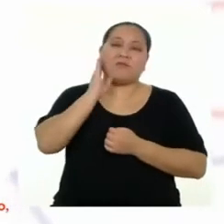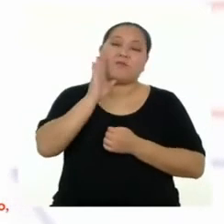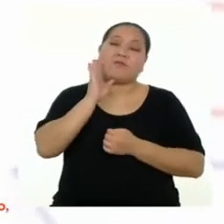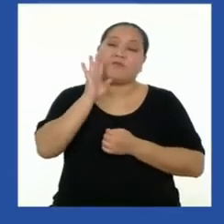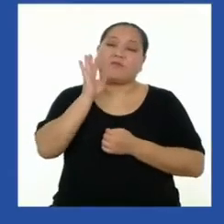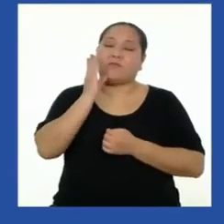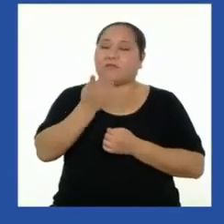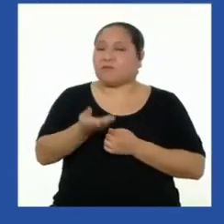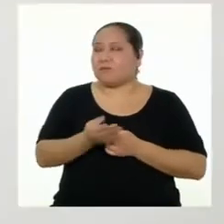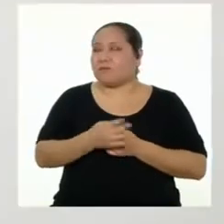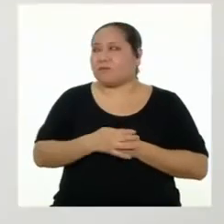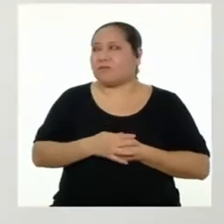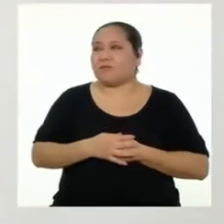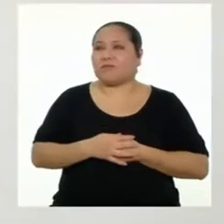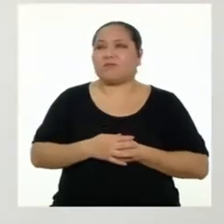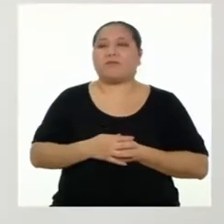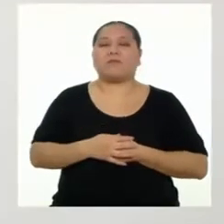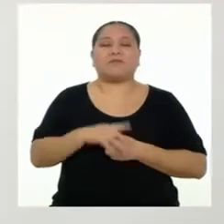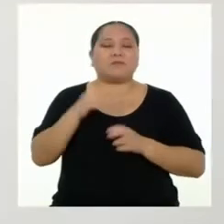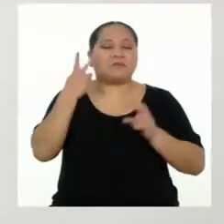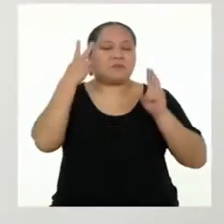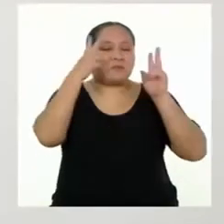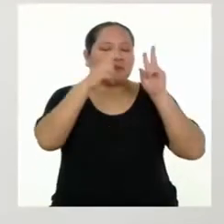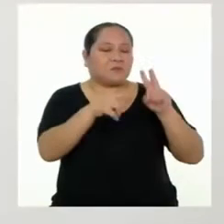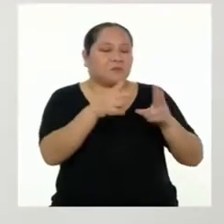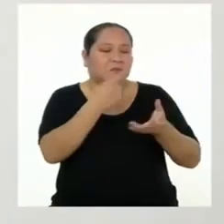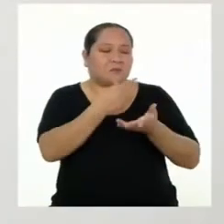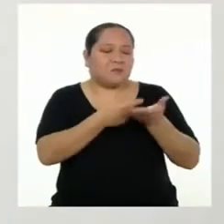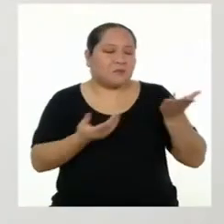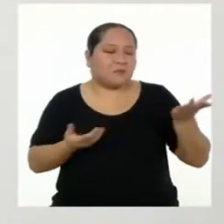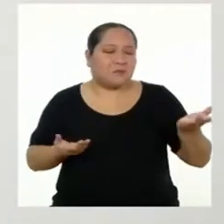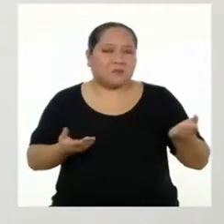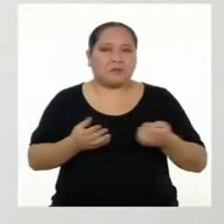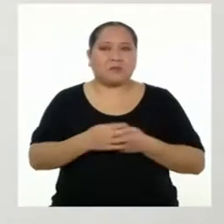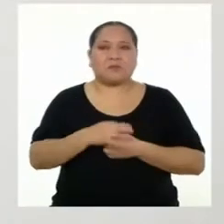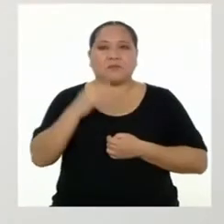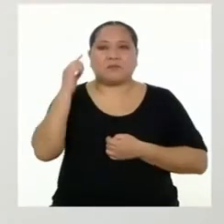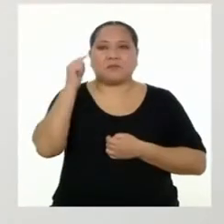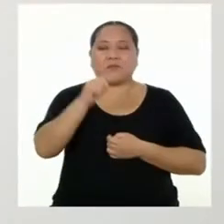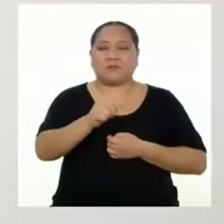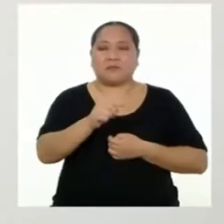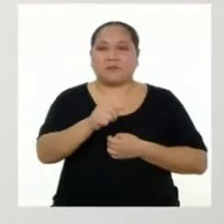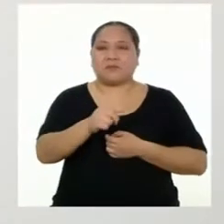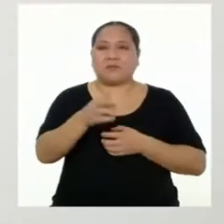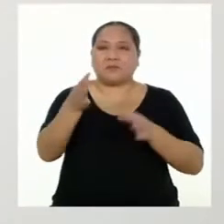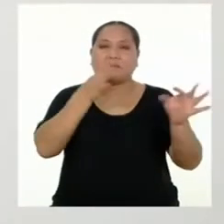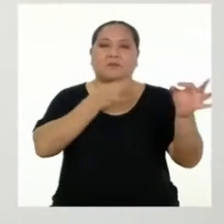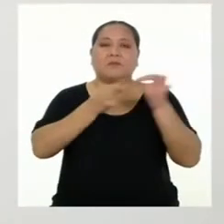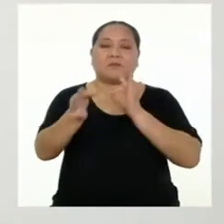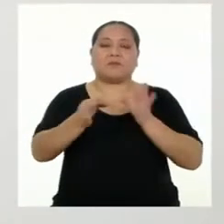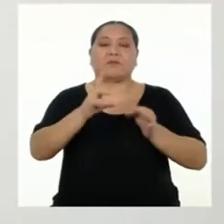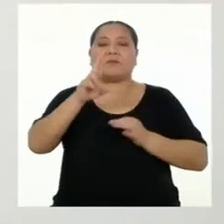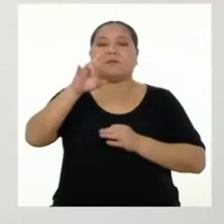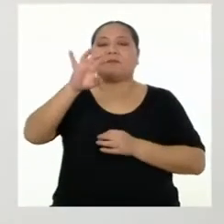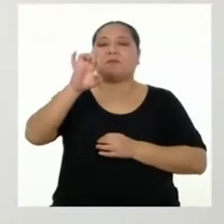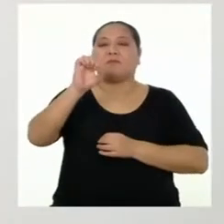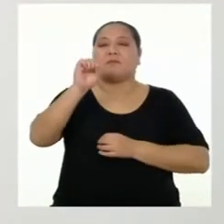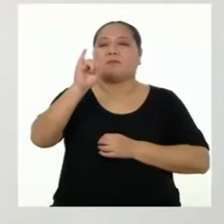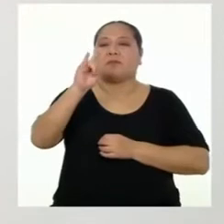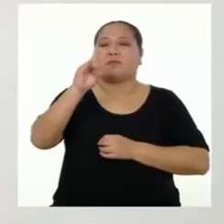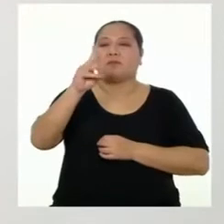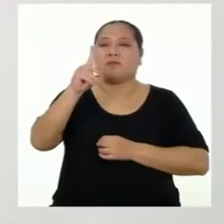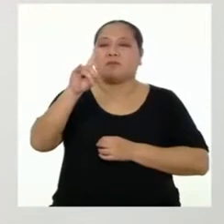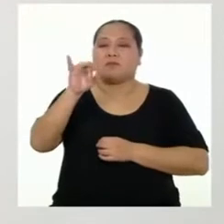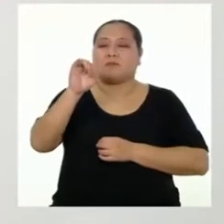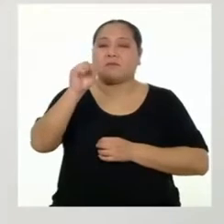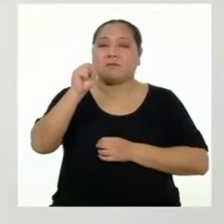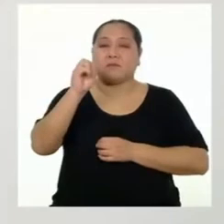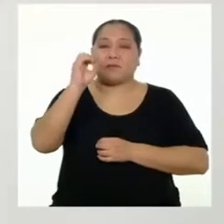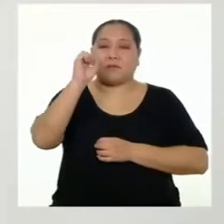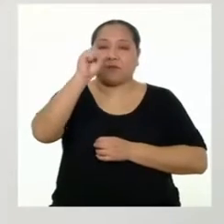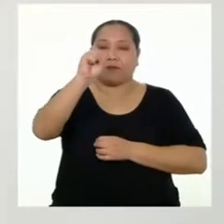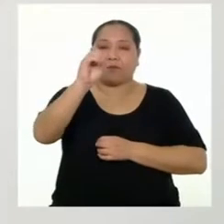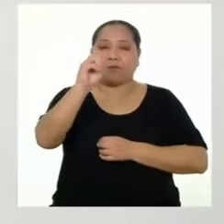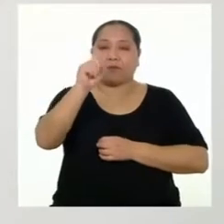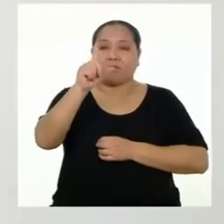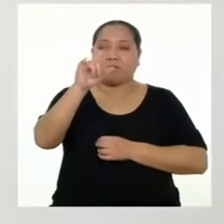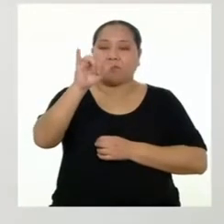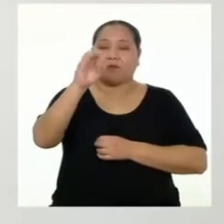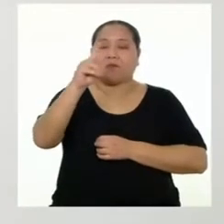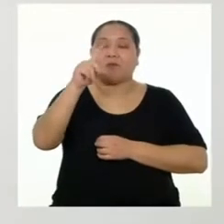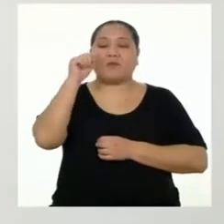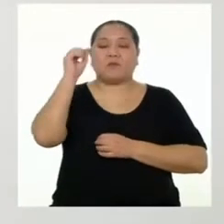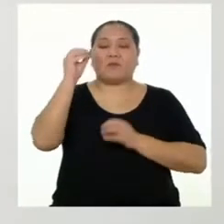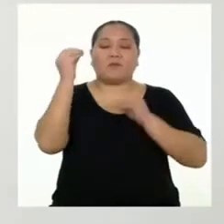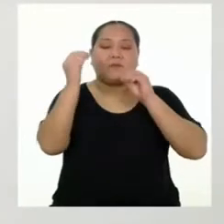basura. Veamos de qué se trata. Esta es la definición sobre residuos sólidos que se encuentra en las